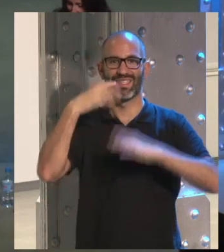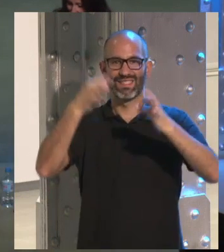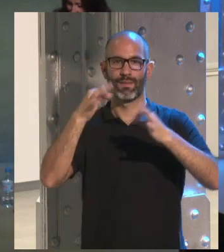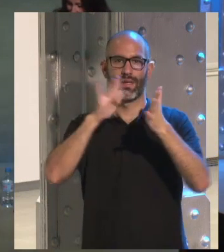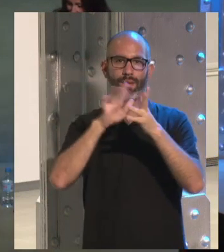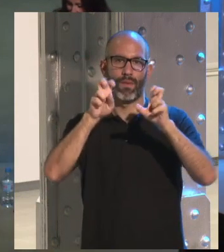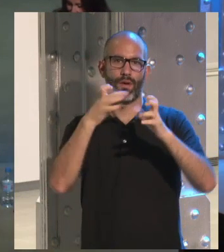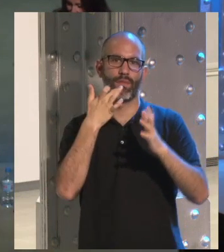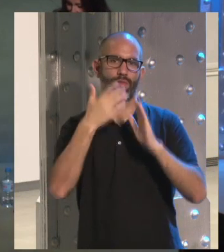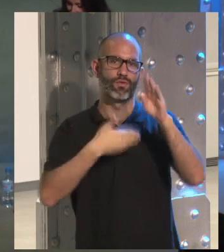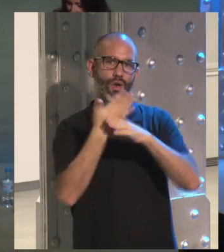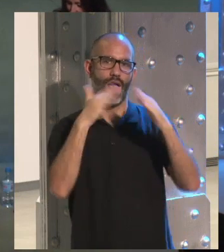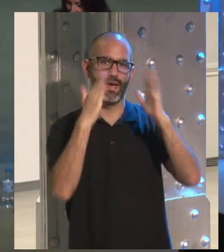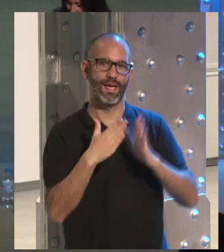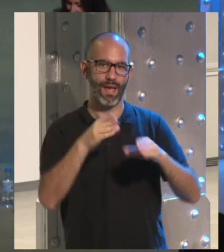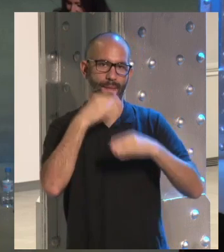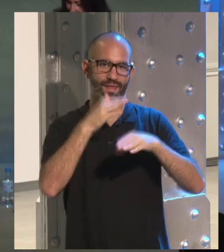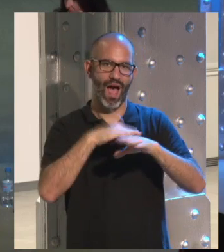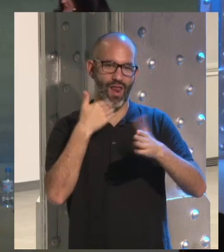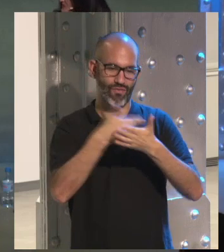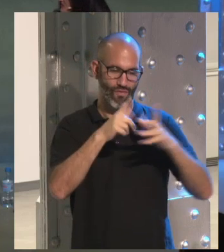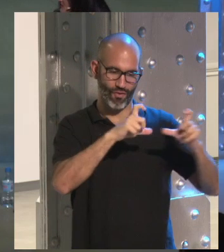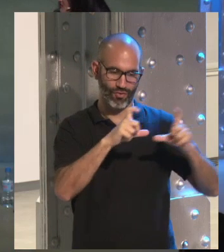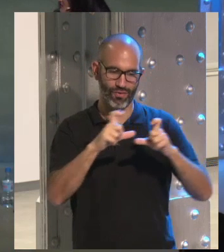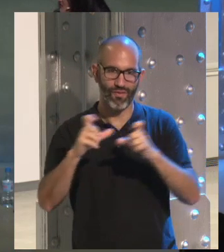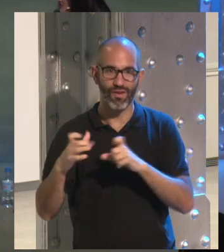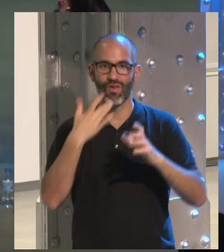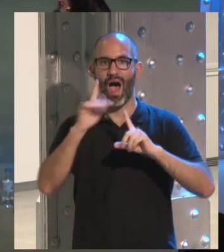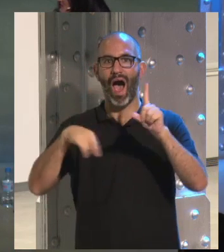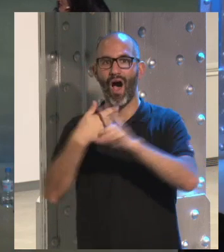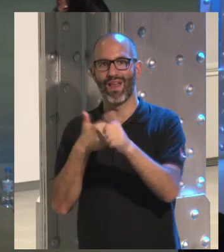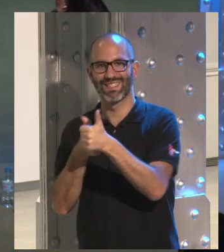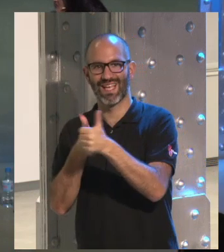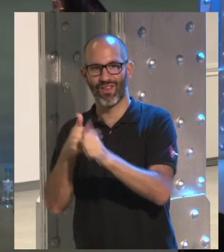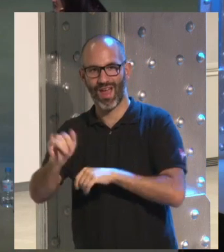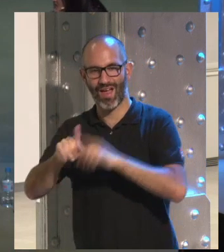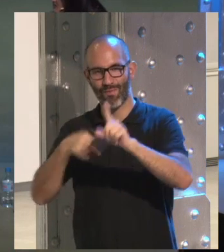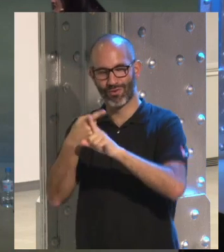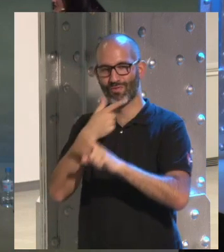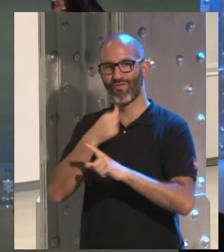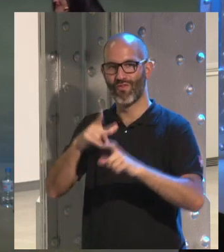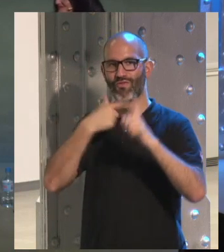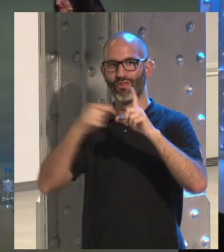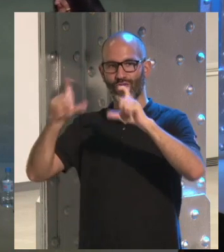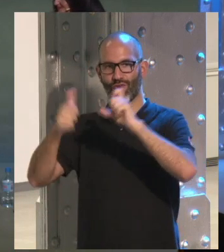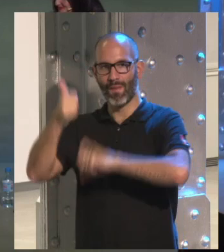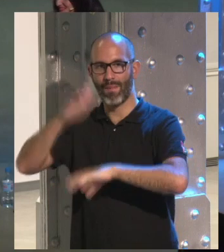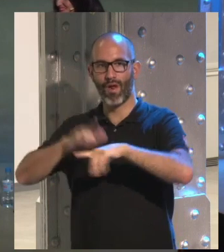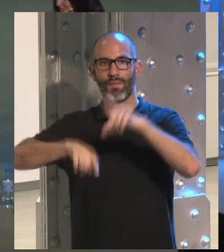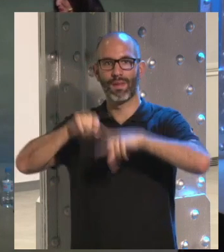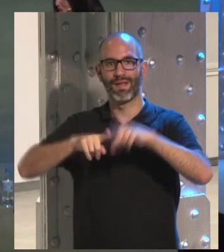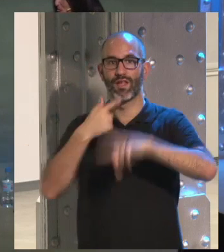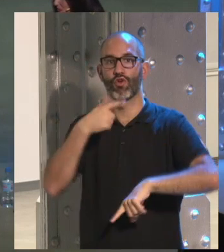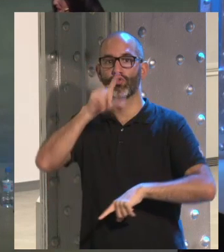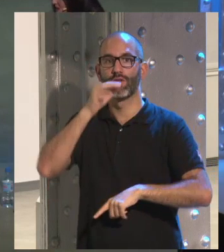las fotos los cuatro que vamos a brindar y ahora lo aguantan pues los seguidores que tengas y yo a veces veo la vida fascinante que tiene la gente a la que sigo en Twitter un